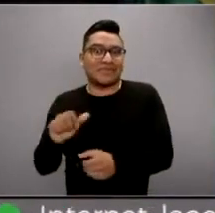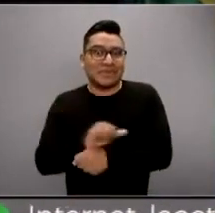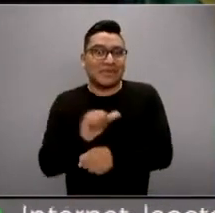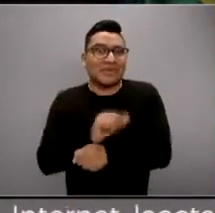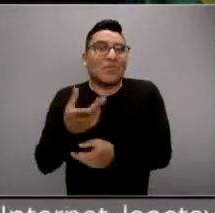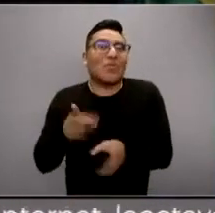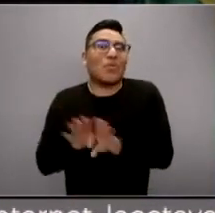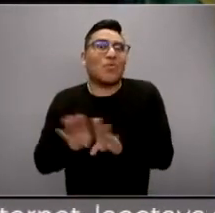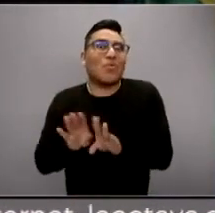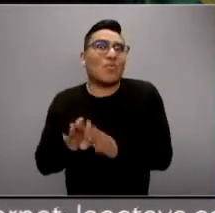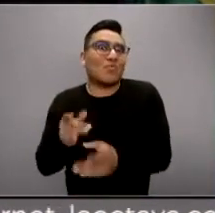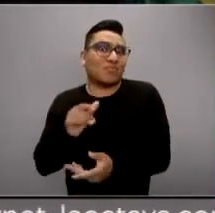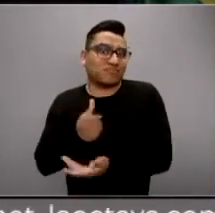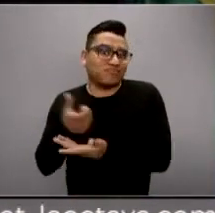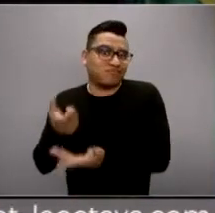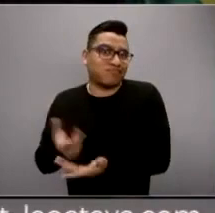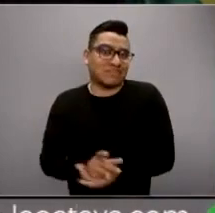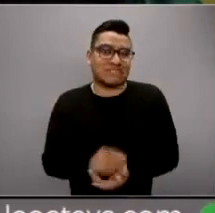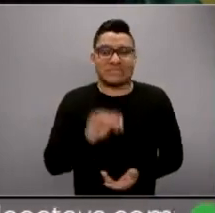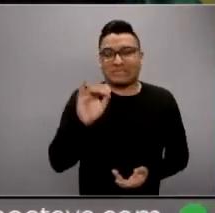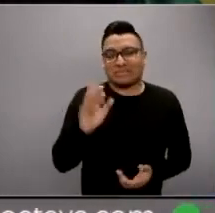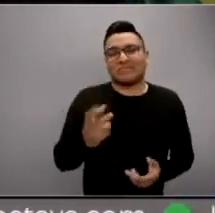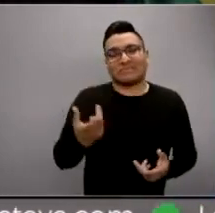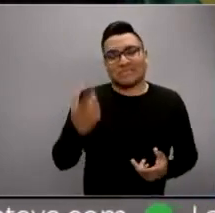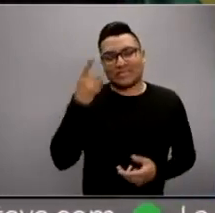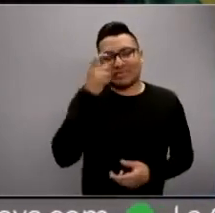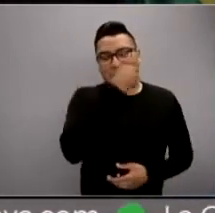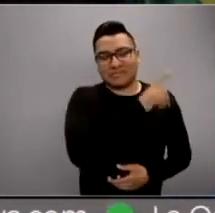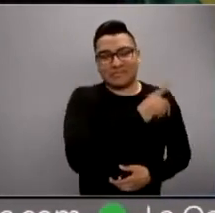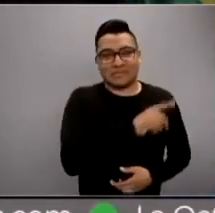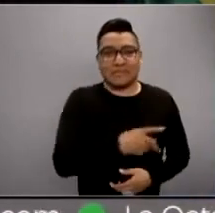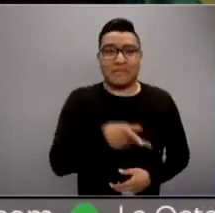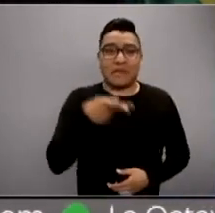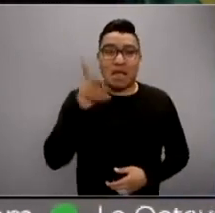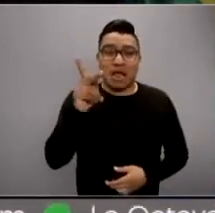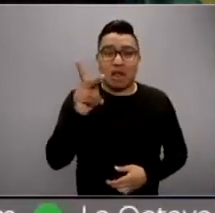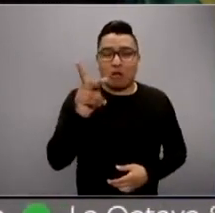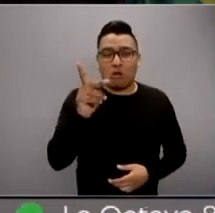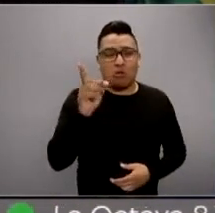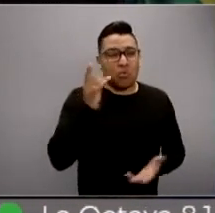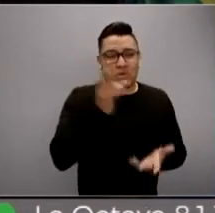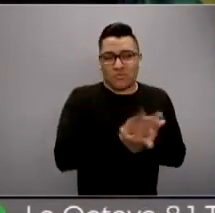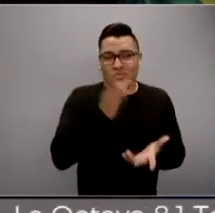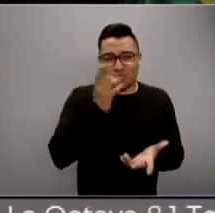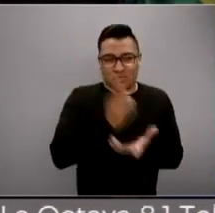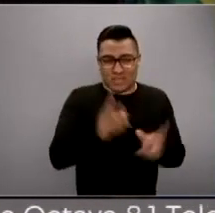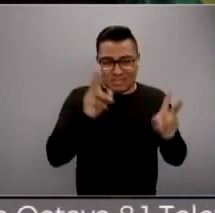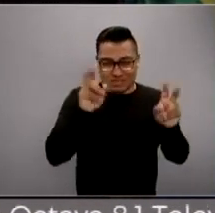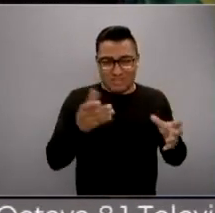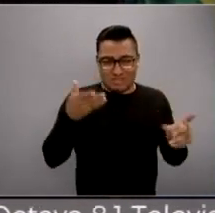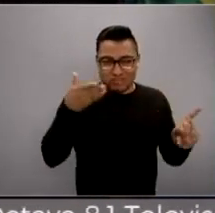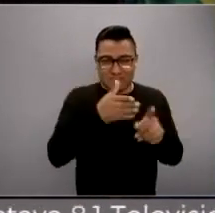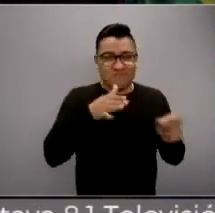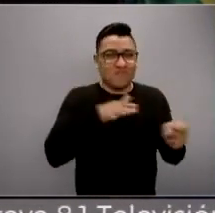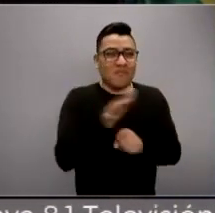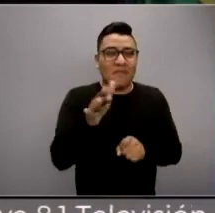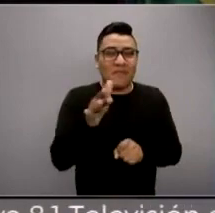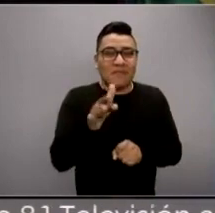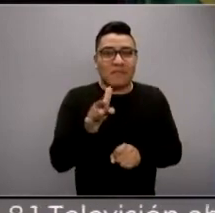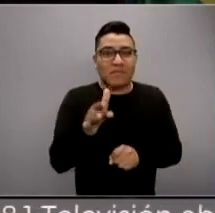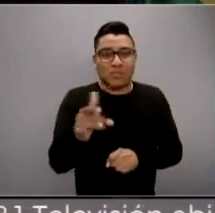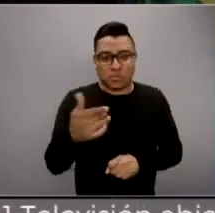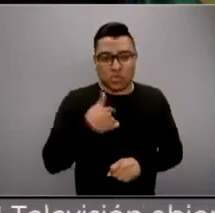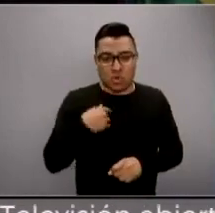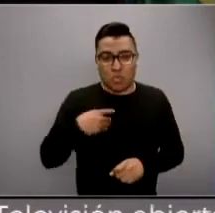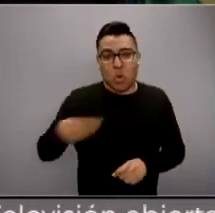Exacto. Entonces, con más desespero. Así que el único tema aquí es que yo siento yo no yo